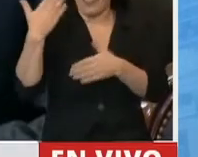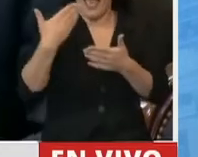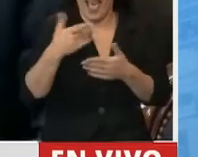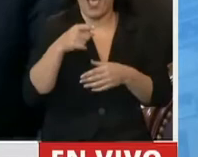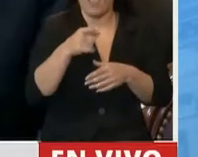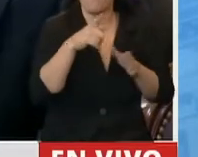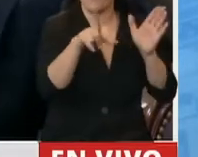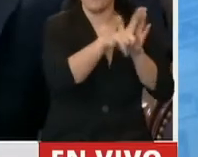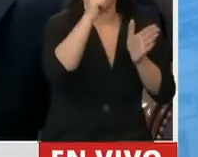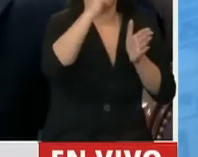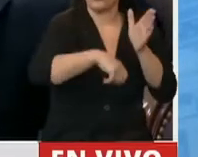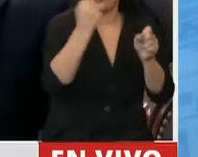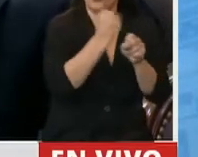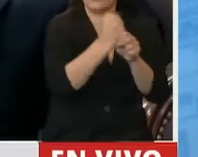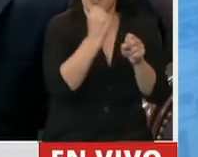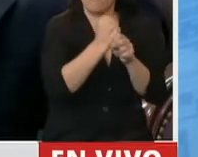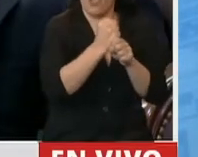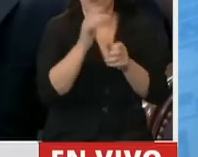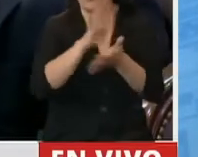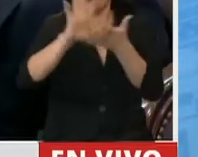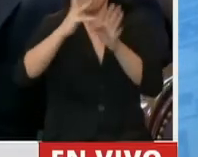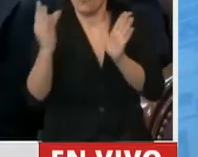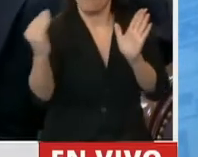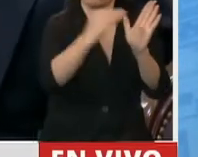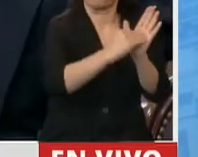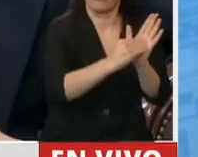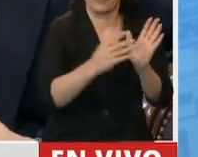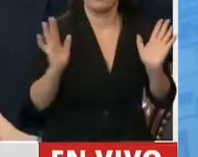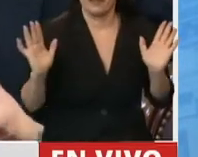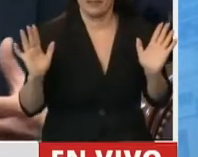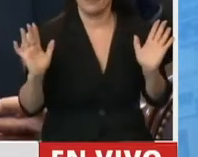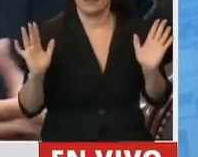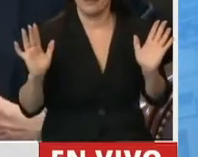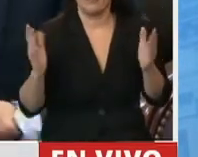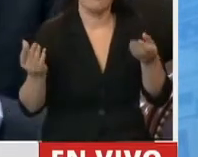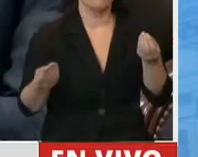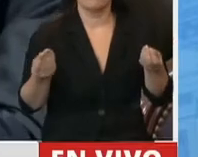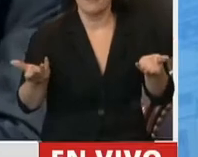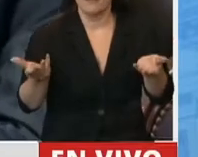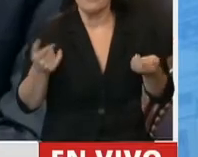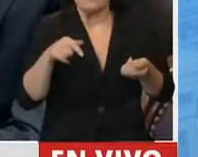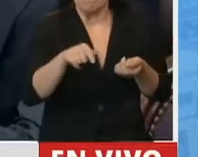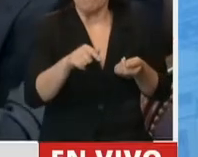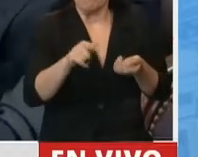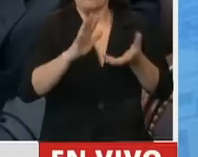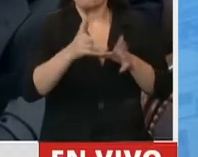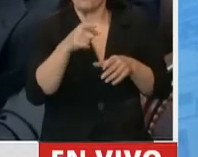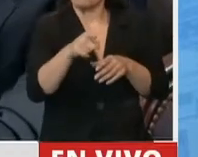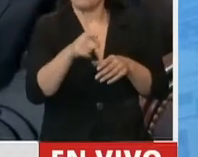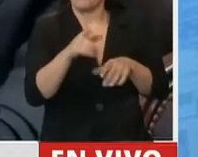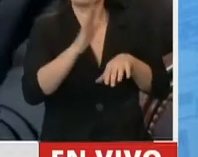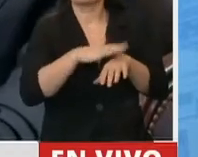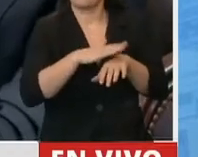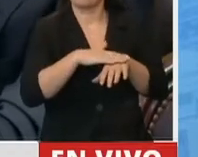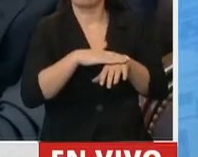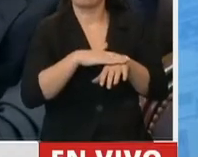la ley de contratos de trabajo y que tiene que ver con que nos permite ahorrar tiempo,